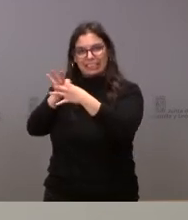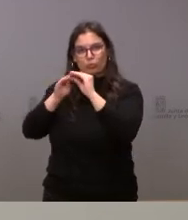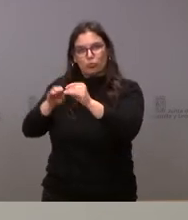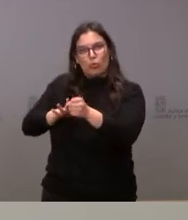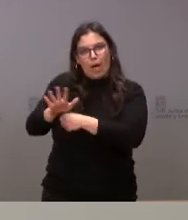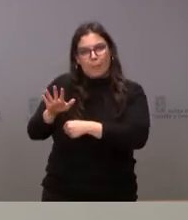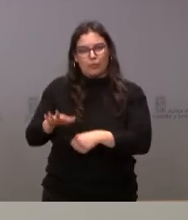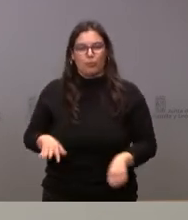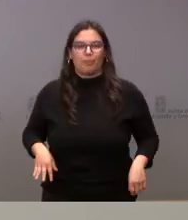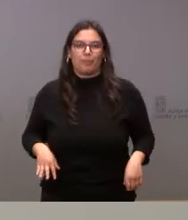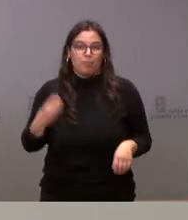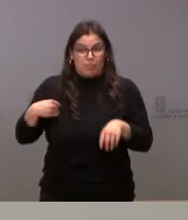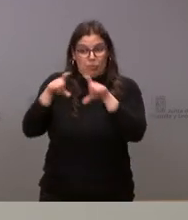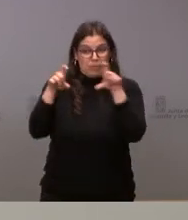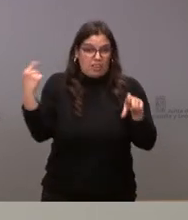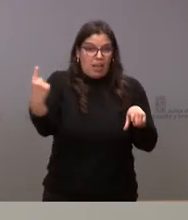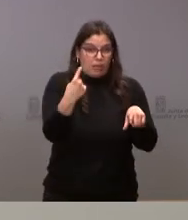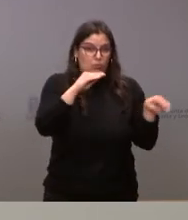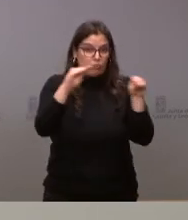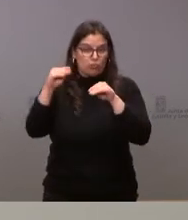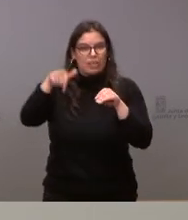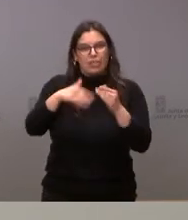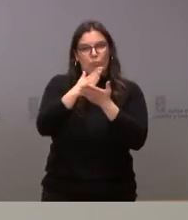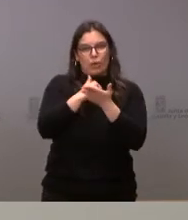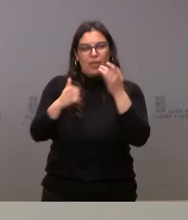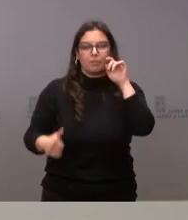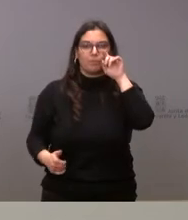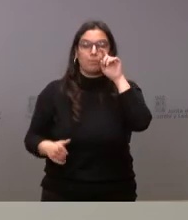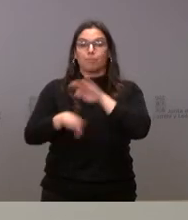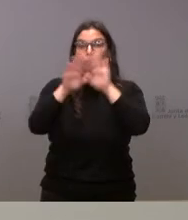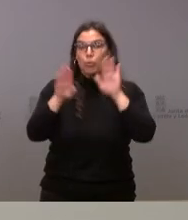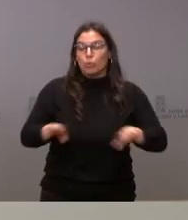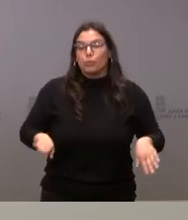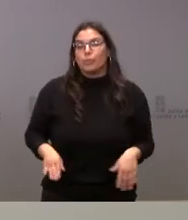de la propia empresa en nuestra comunidad autónoma. Y, finalmente,